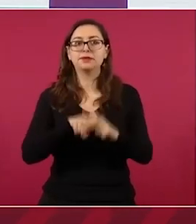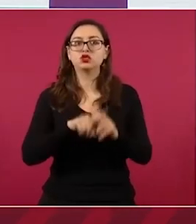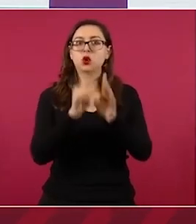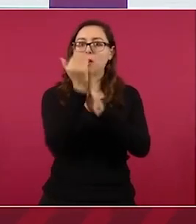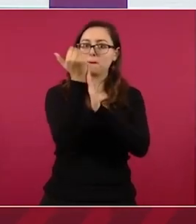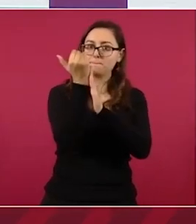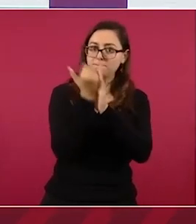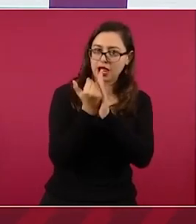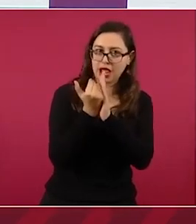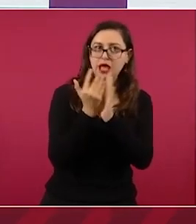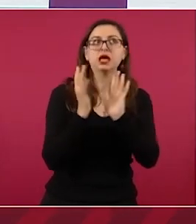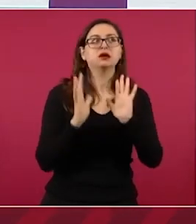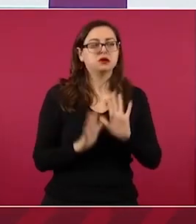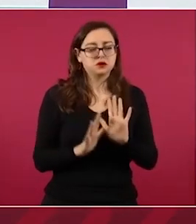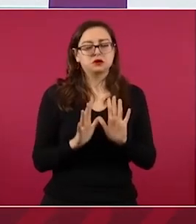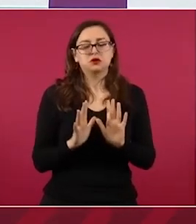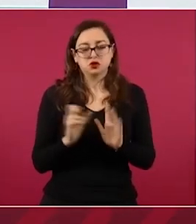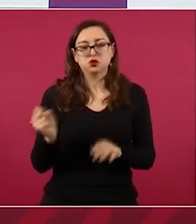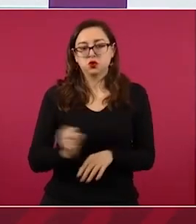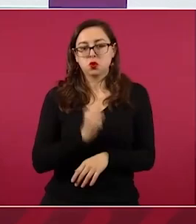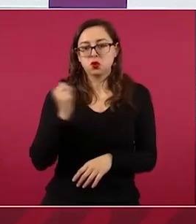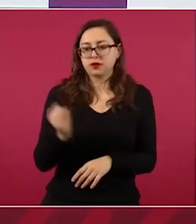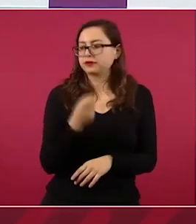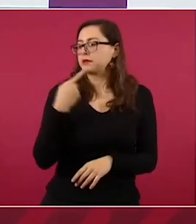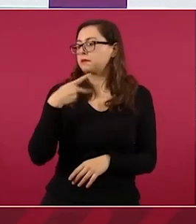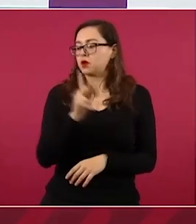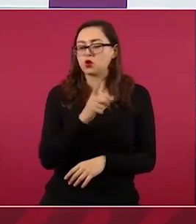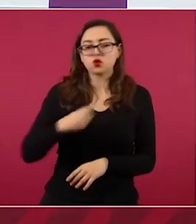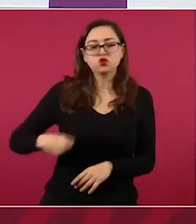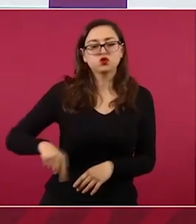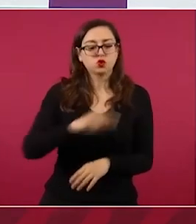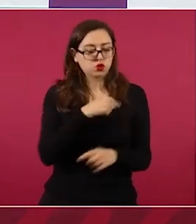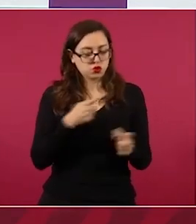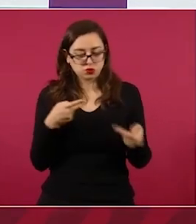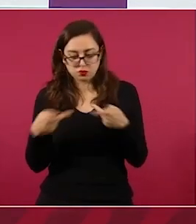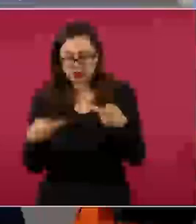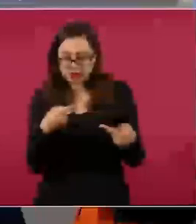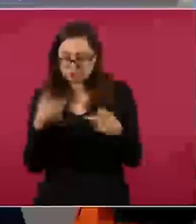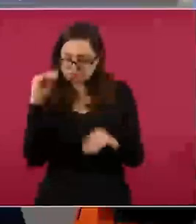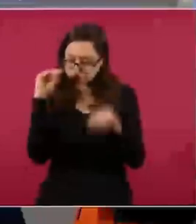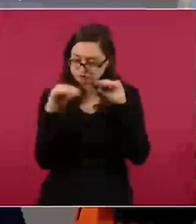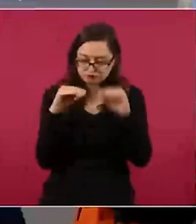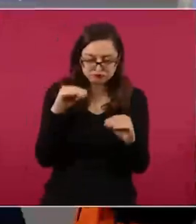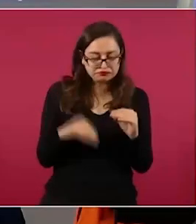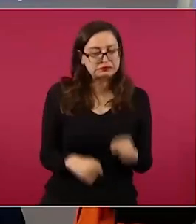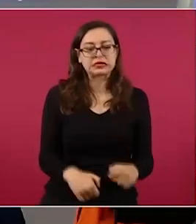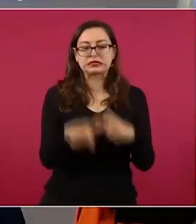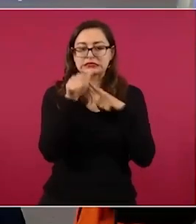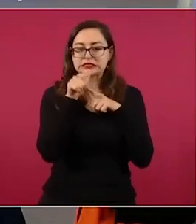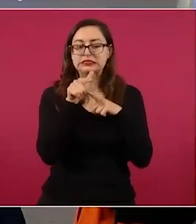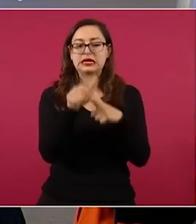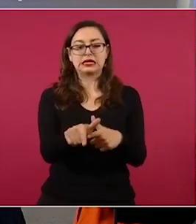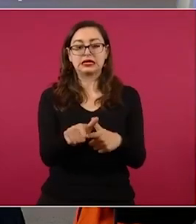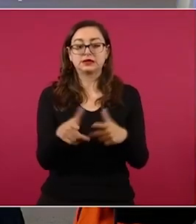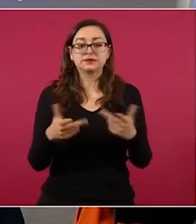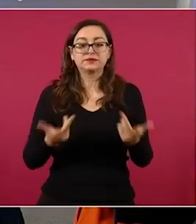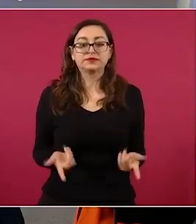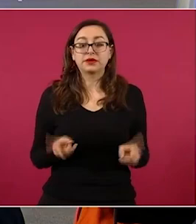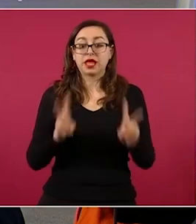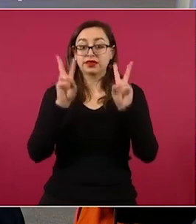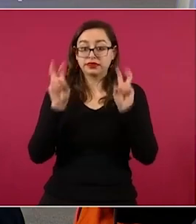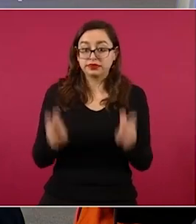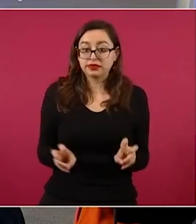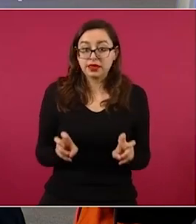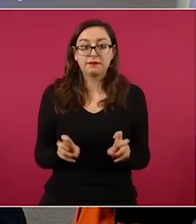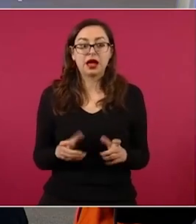a seguir con estas medidas que no son de control de precio